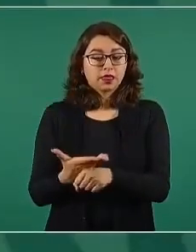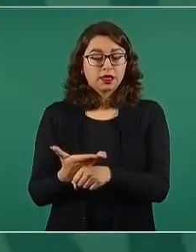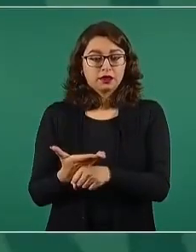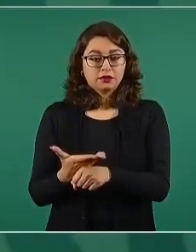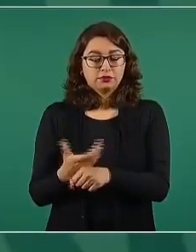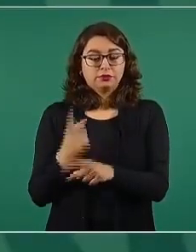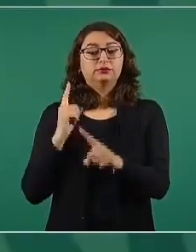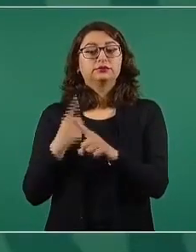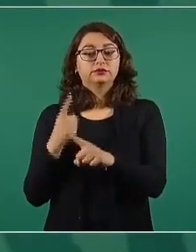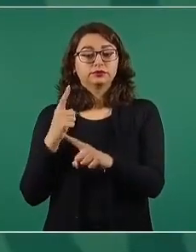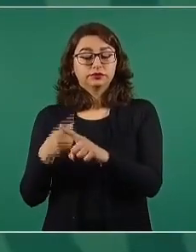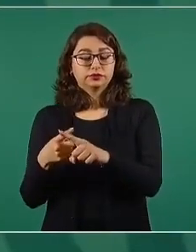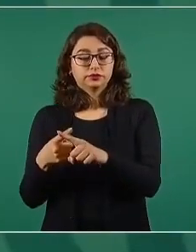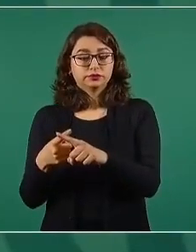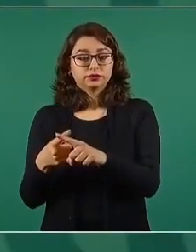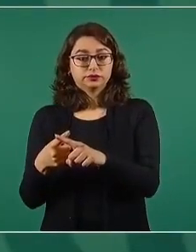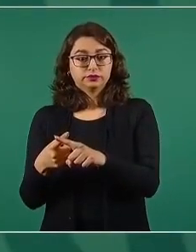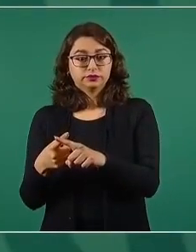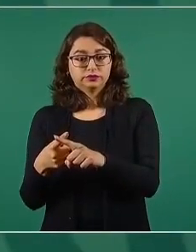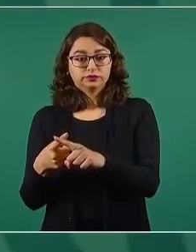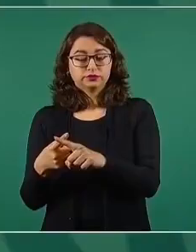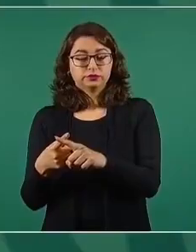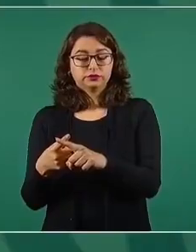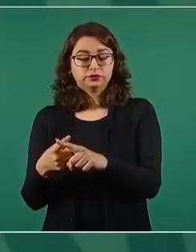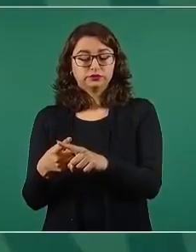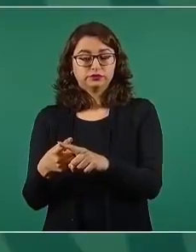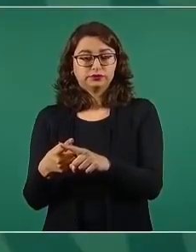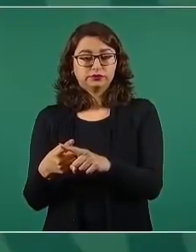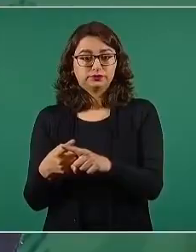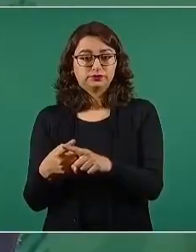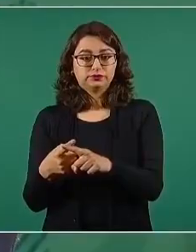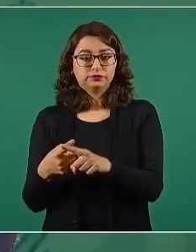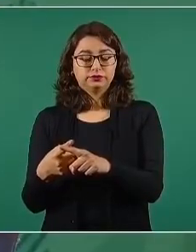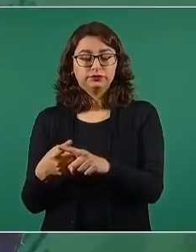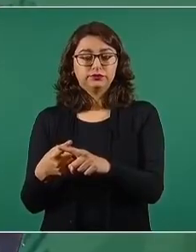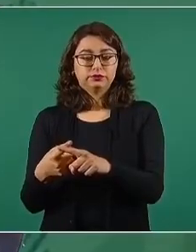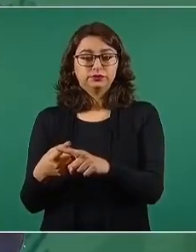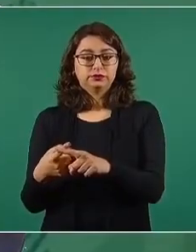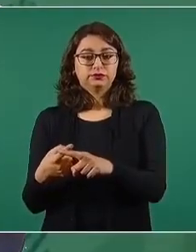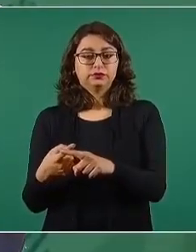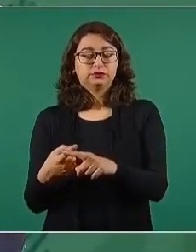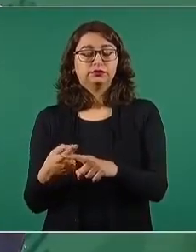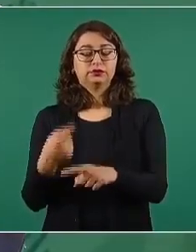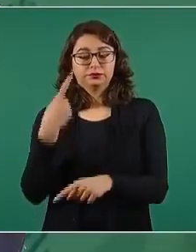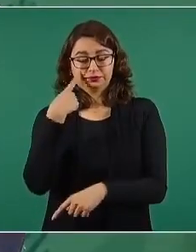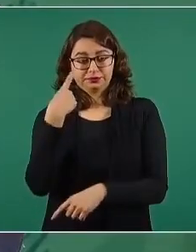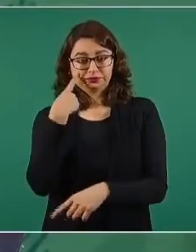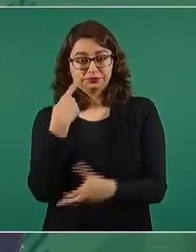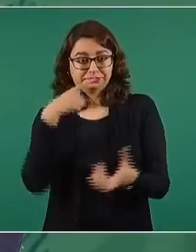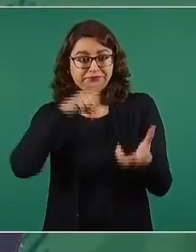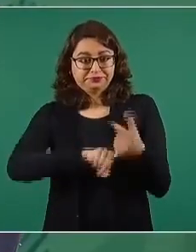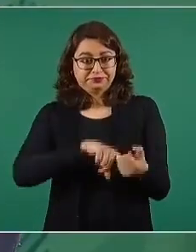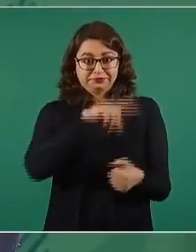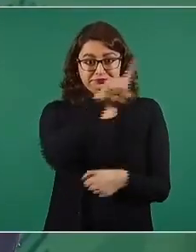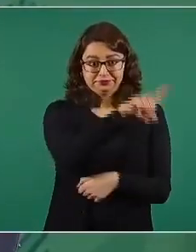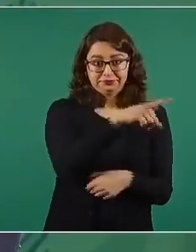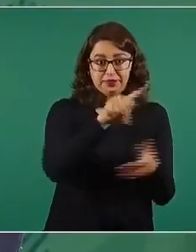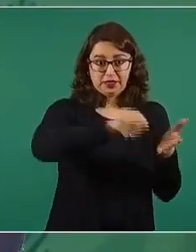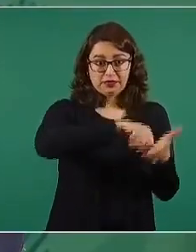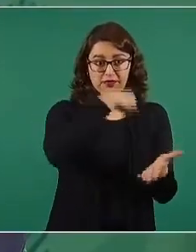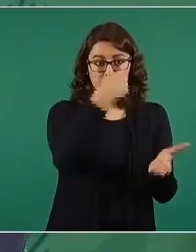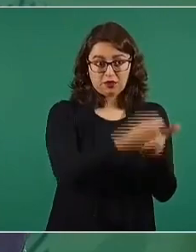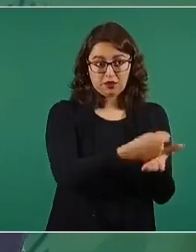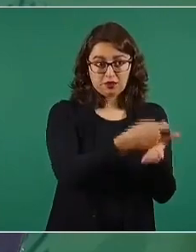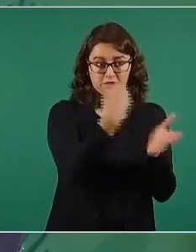la vacunación en los municipios que faltan de Tamaulipas,